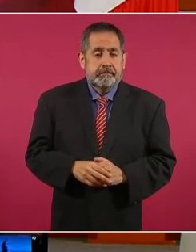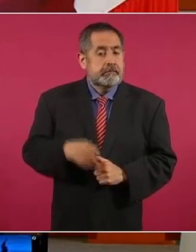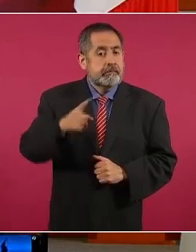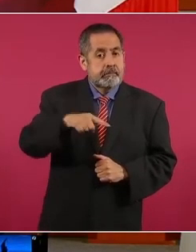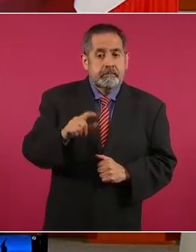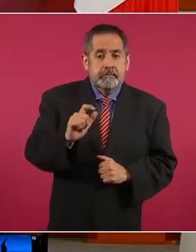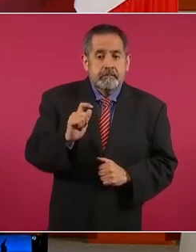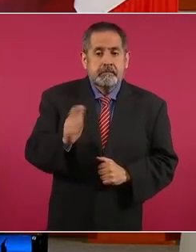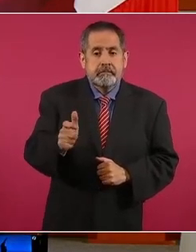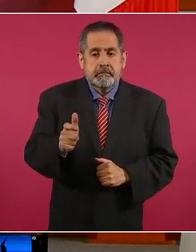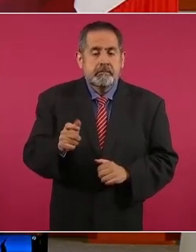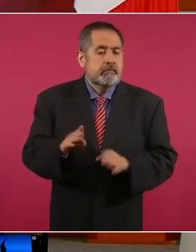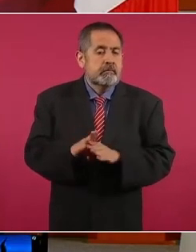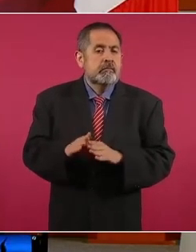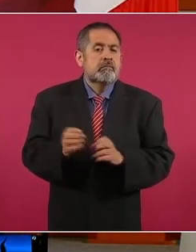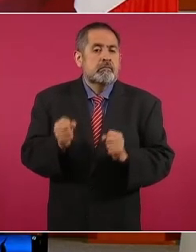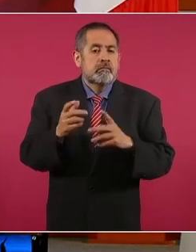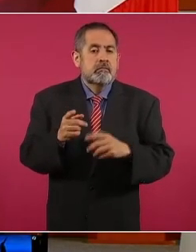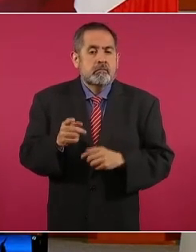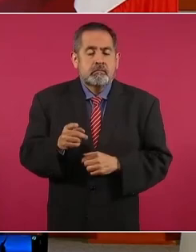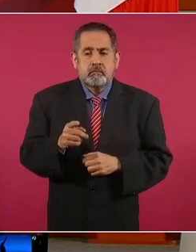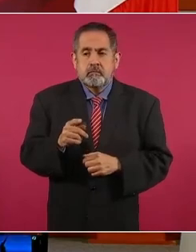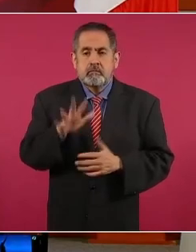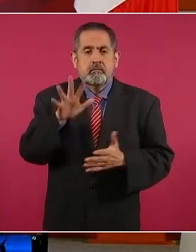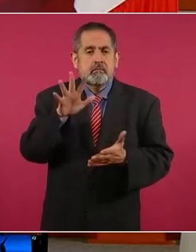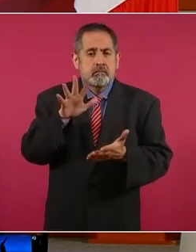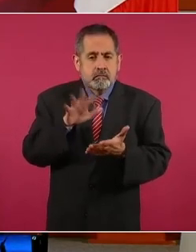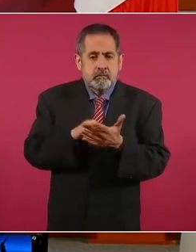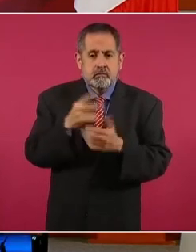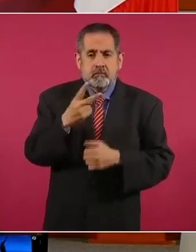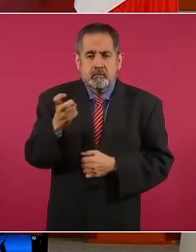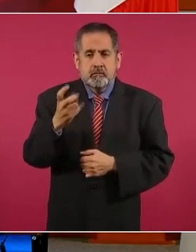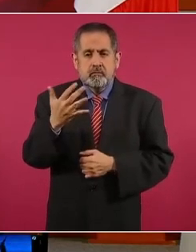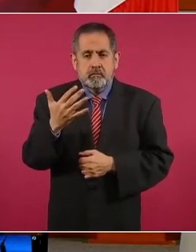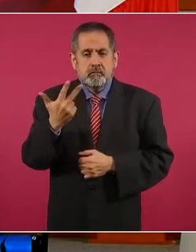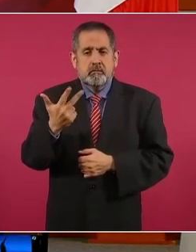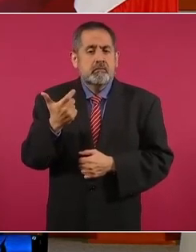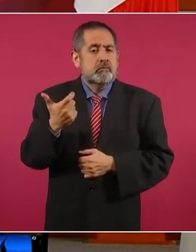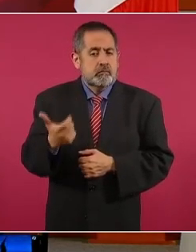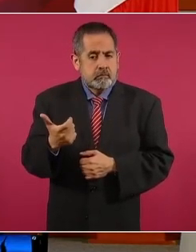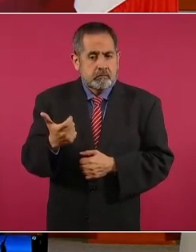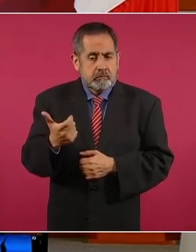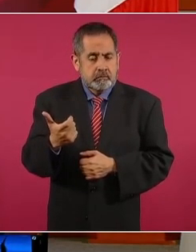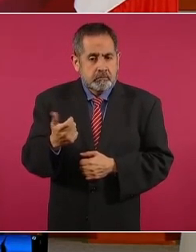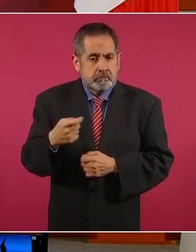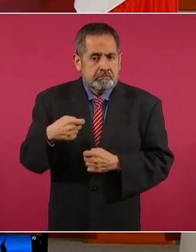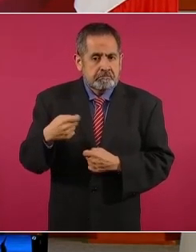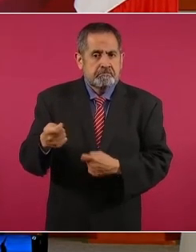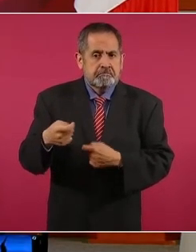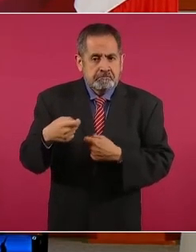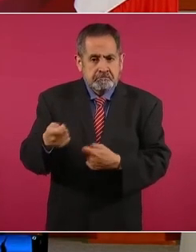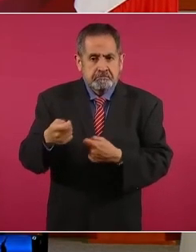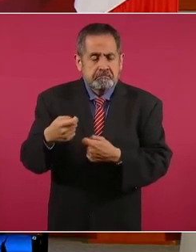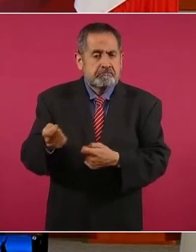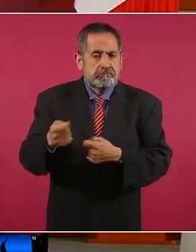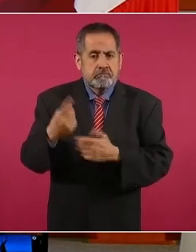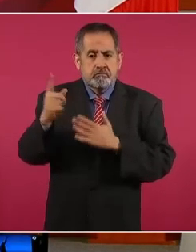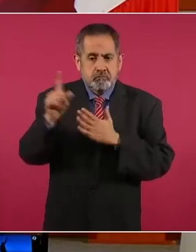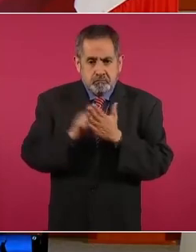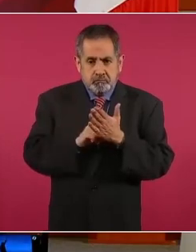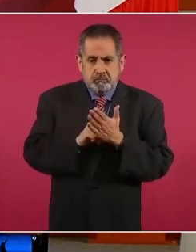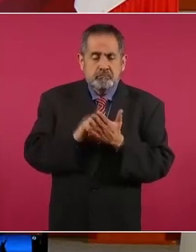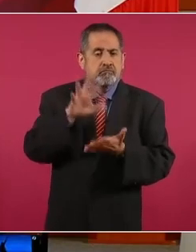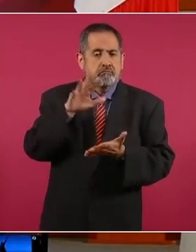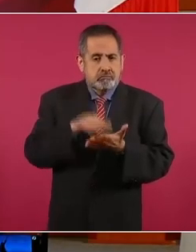Reciben cinco mil 258 pesos al mes,